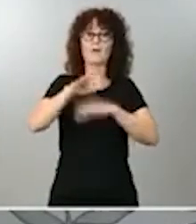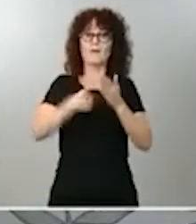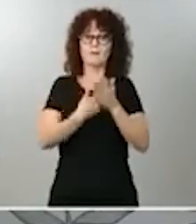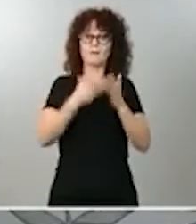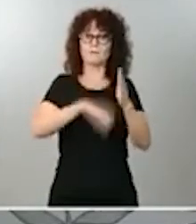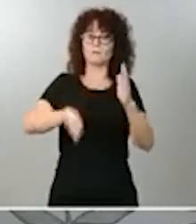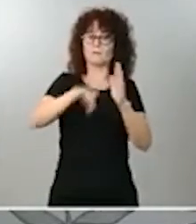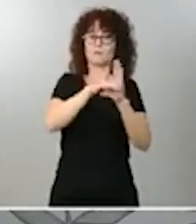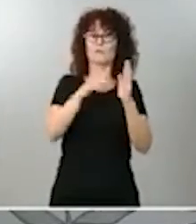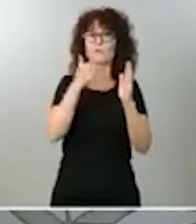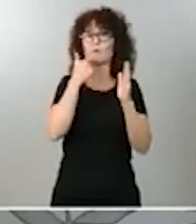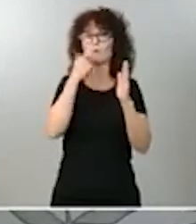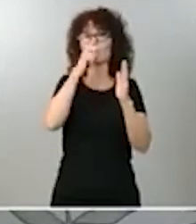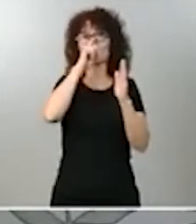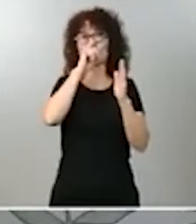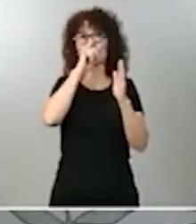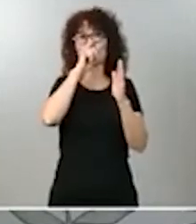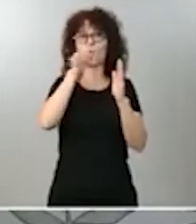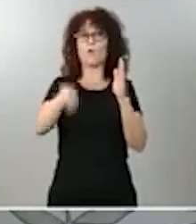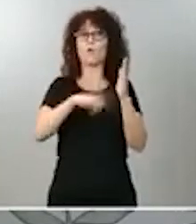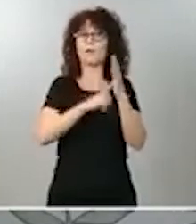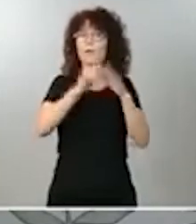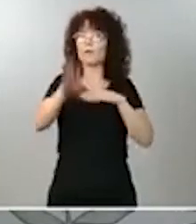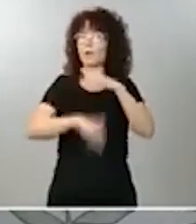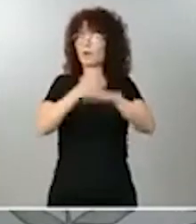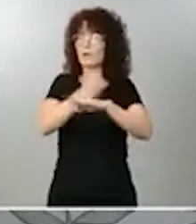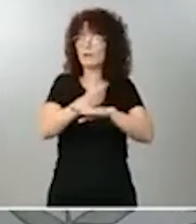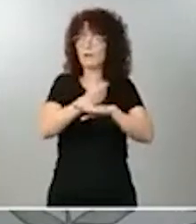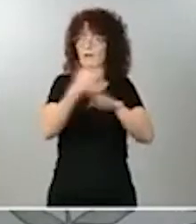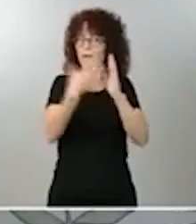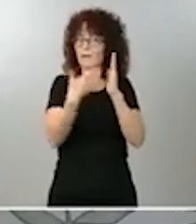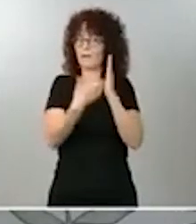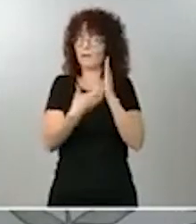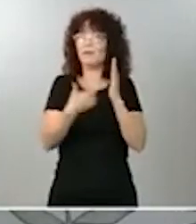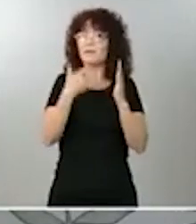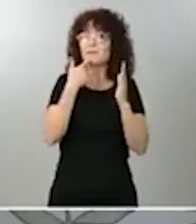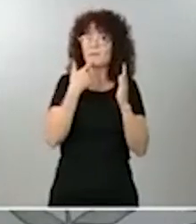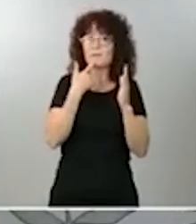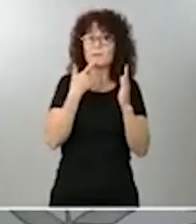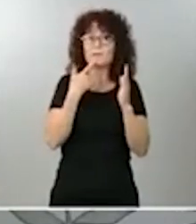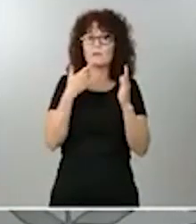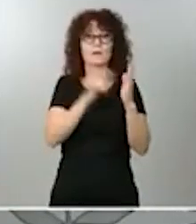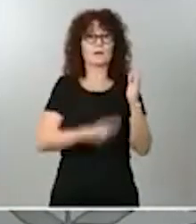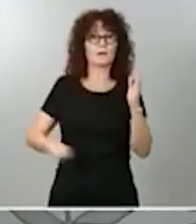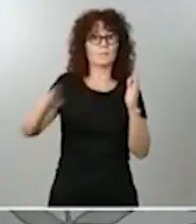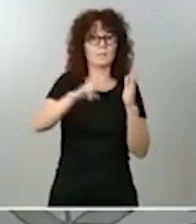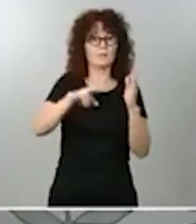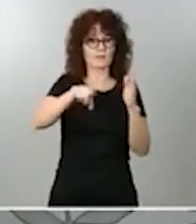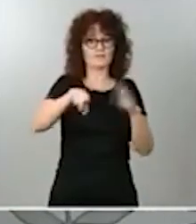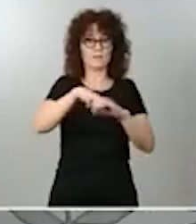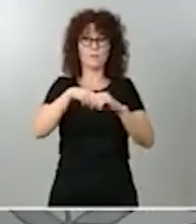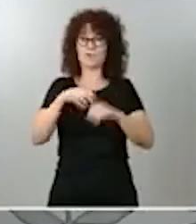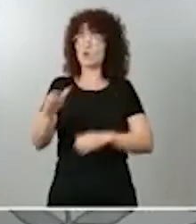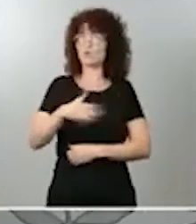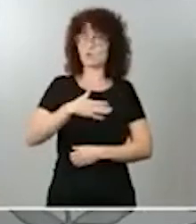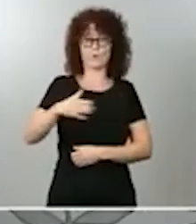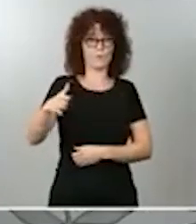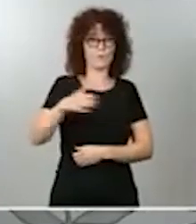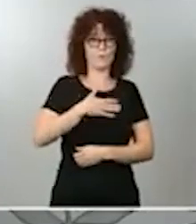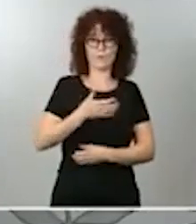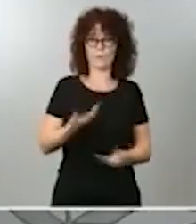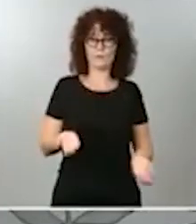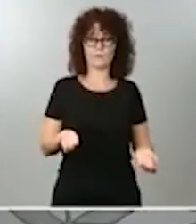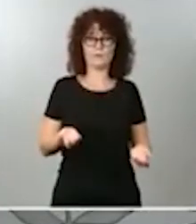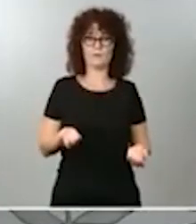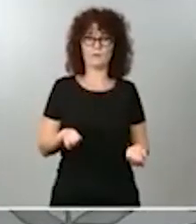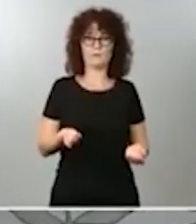recordar, o la propia Ley Orgánica de Desarrollo que no se puede repetir en ese mandato. O sea, que intenta de todas